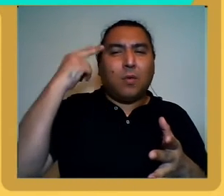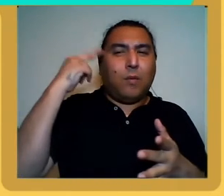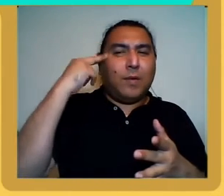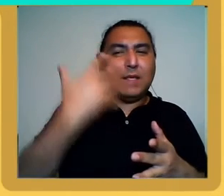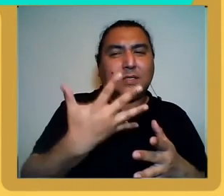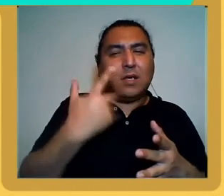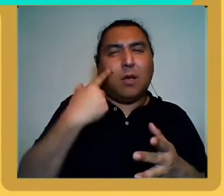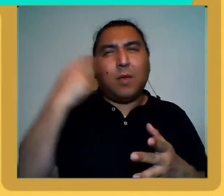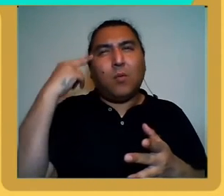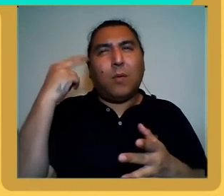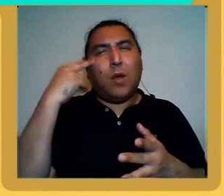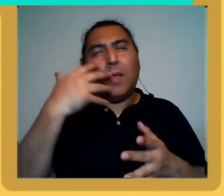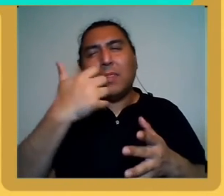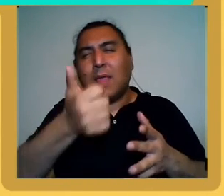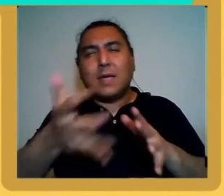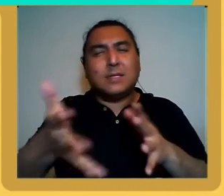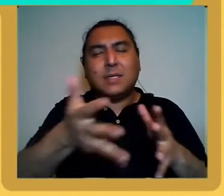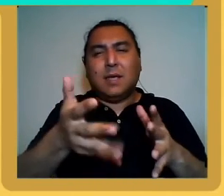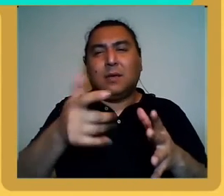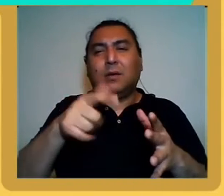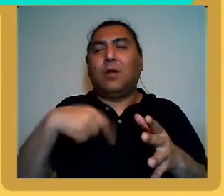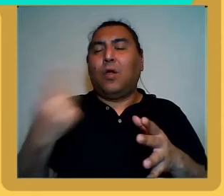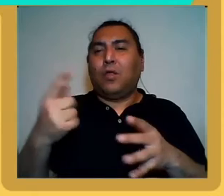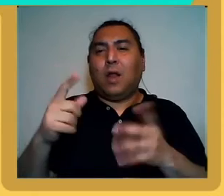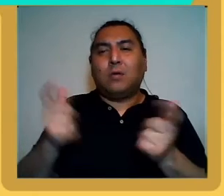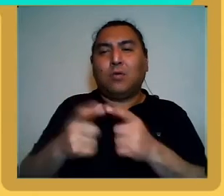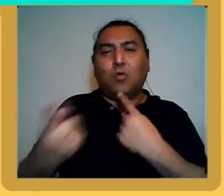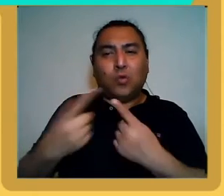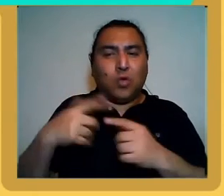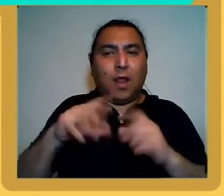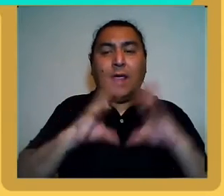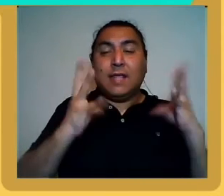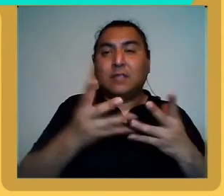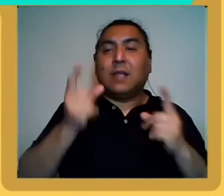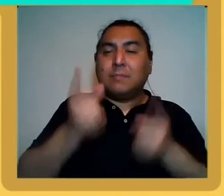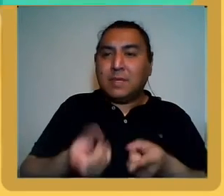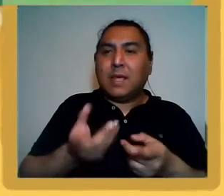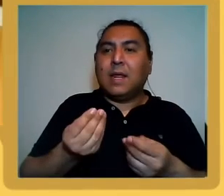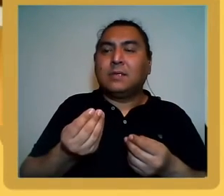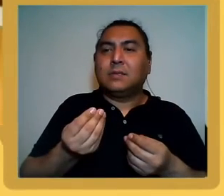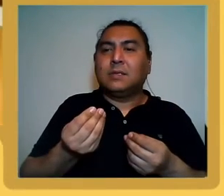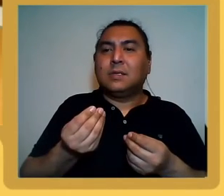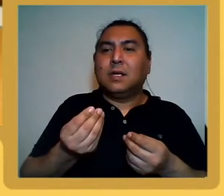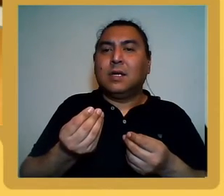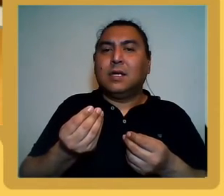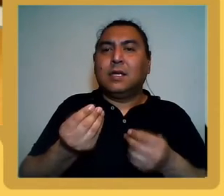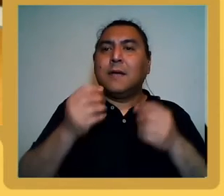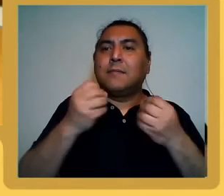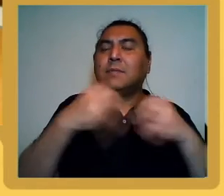internacional, le dimos otra vuelta de más, de, digamos, de profesionalización de la empresa,